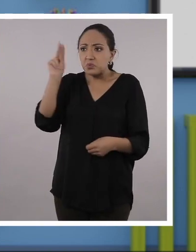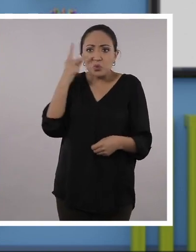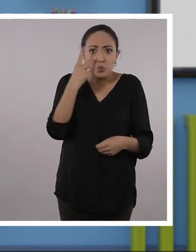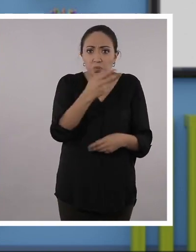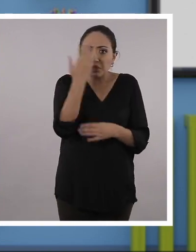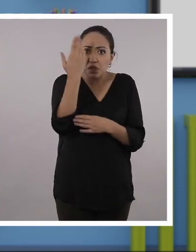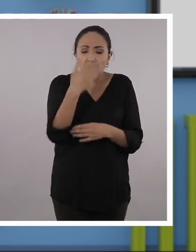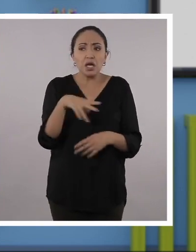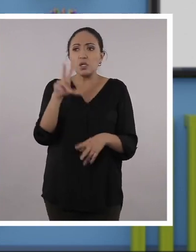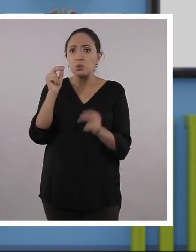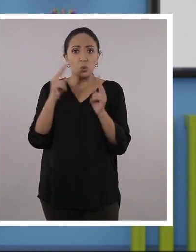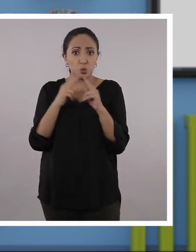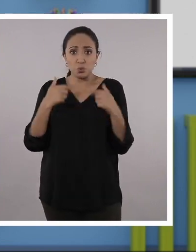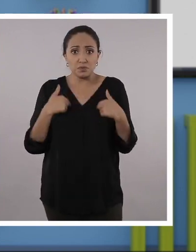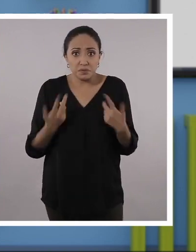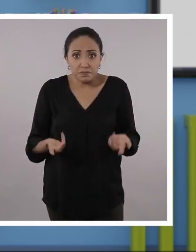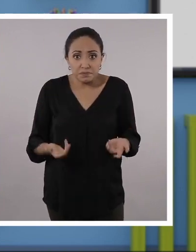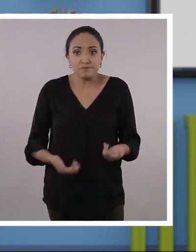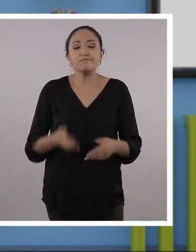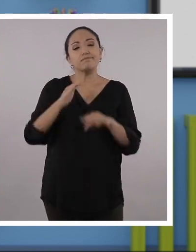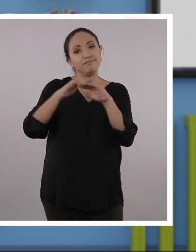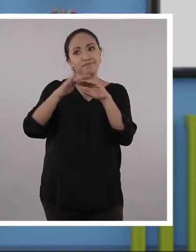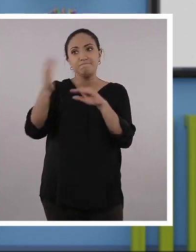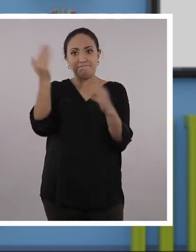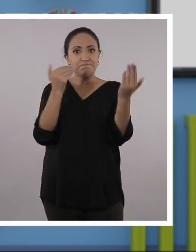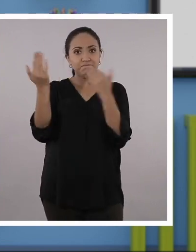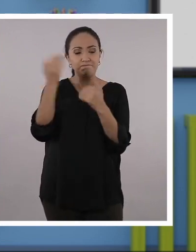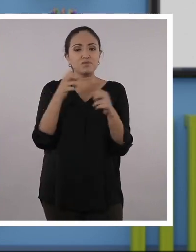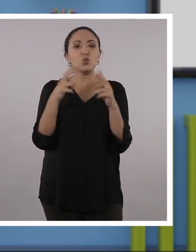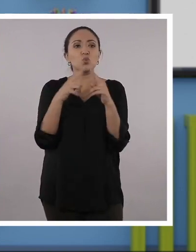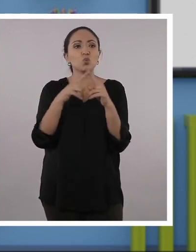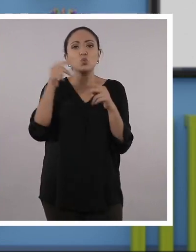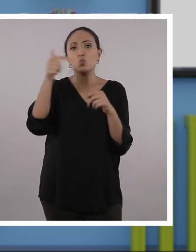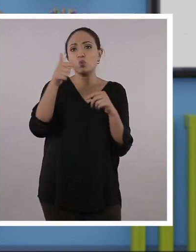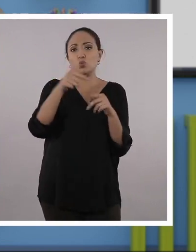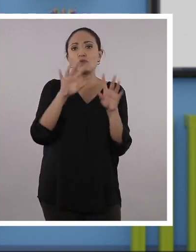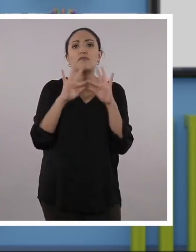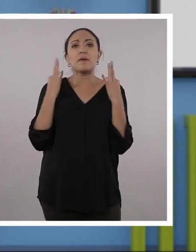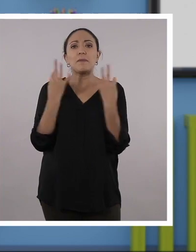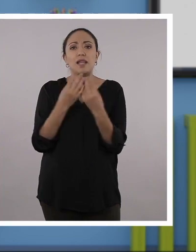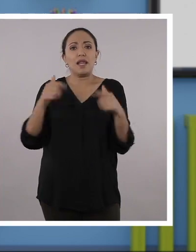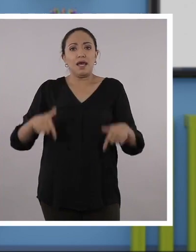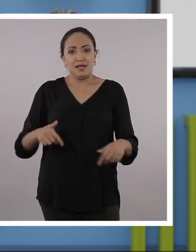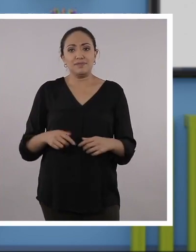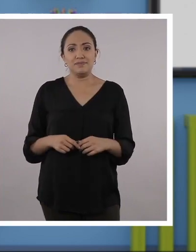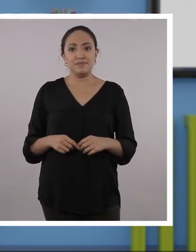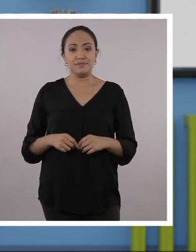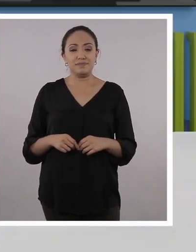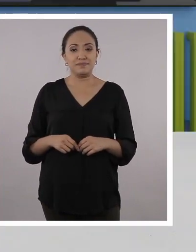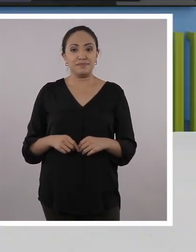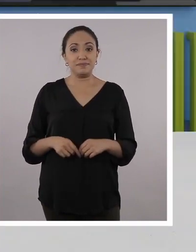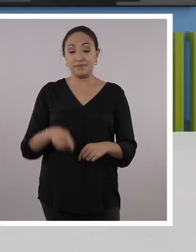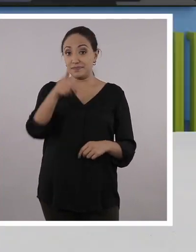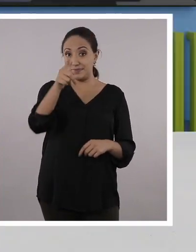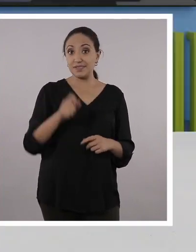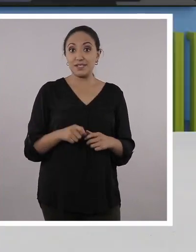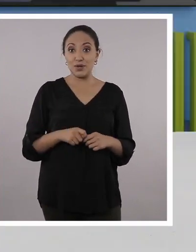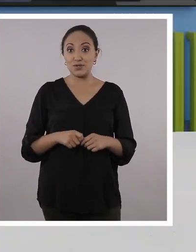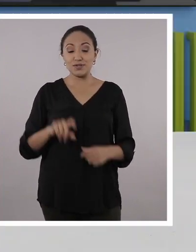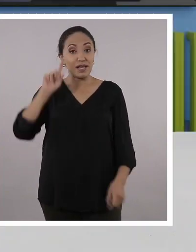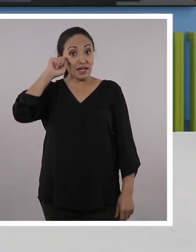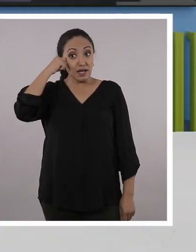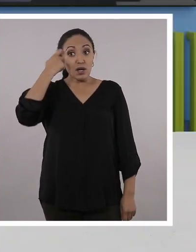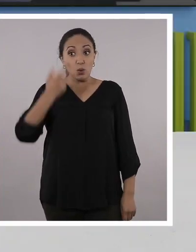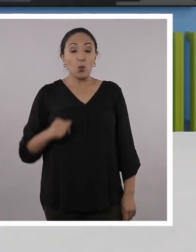ven el programa o aún no nos conocen, invítenlos para que formen parte de esta gran familia. Chicos y chicas,